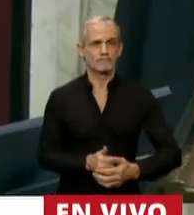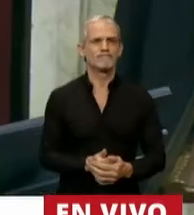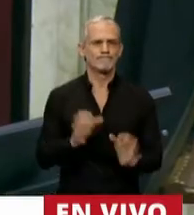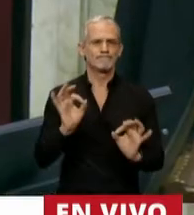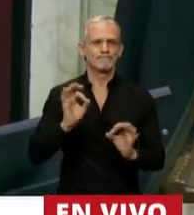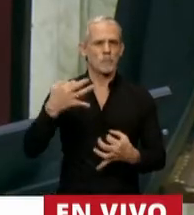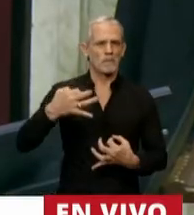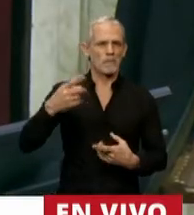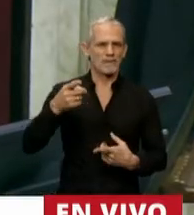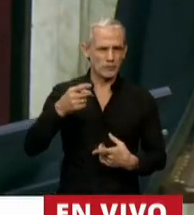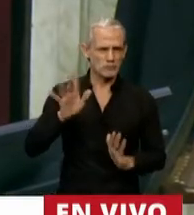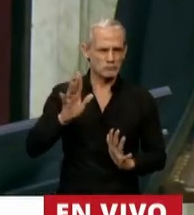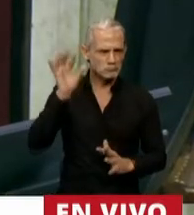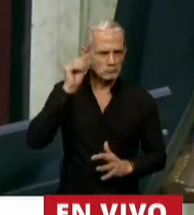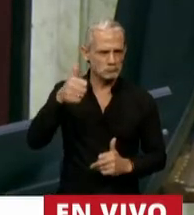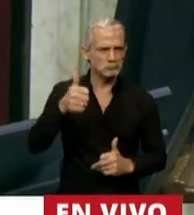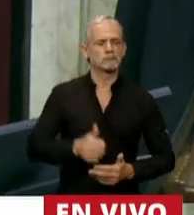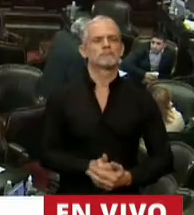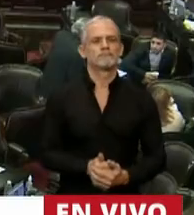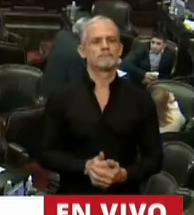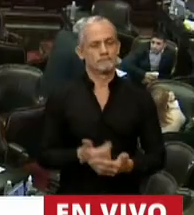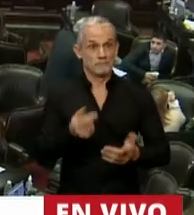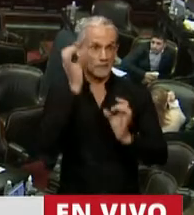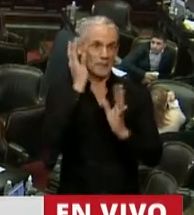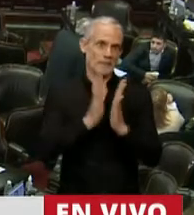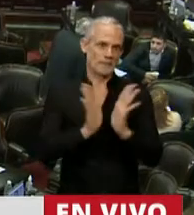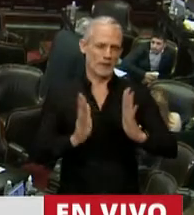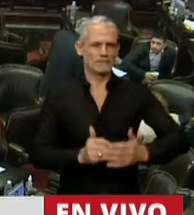Perfectamente la escucho, diputada. Bueno,